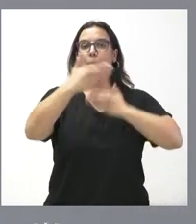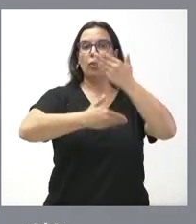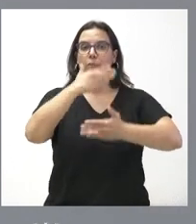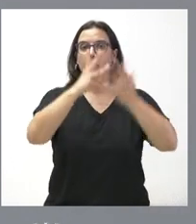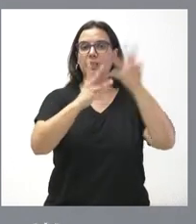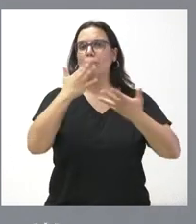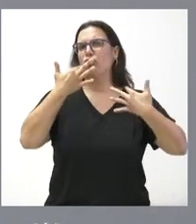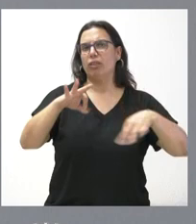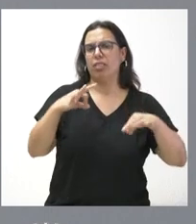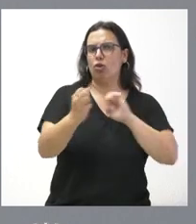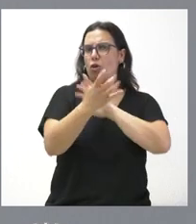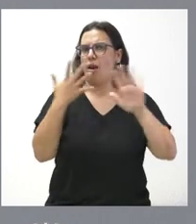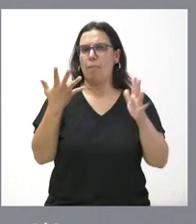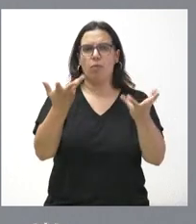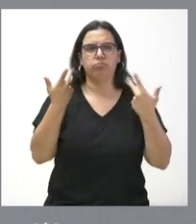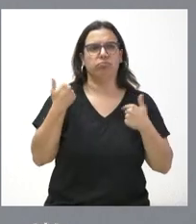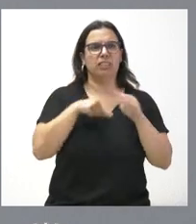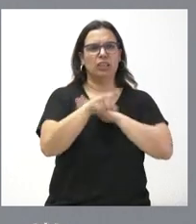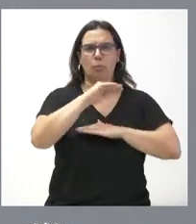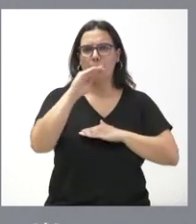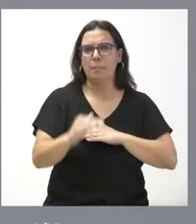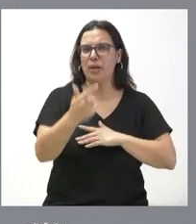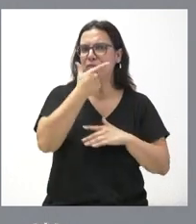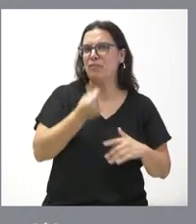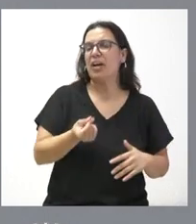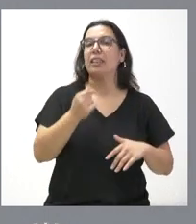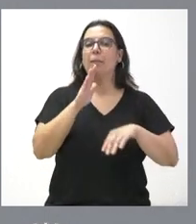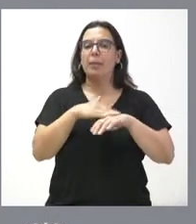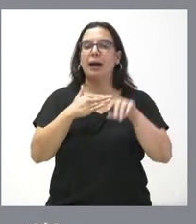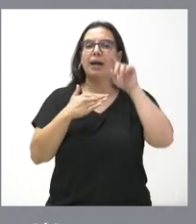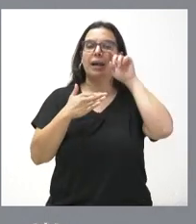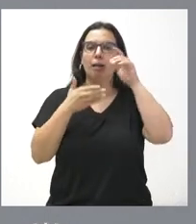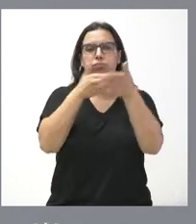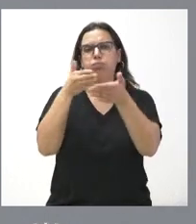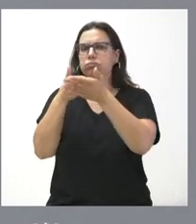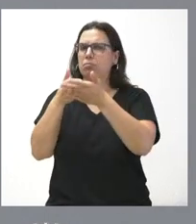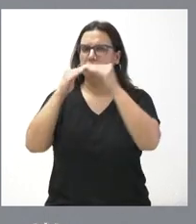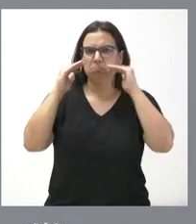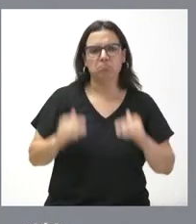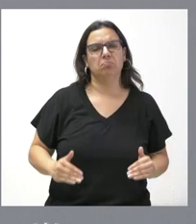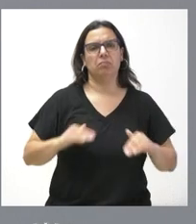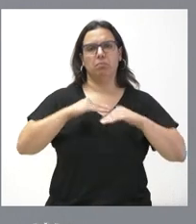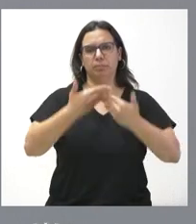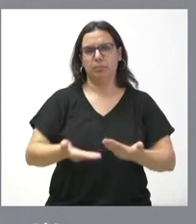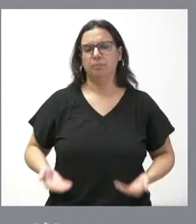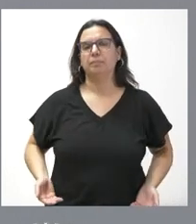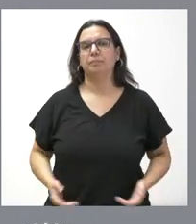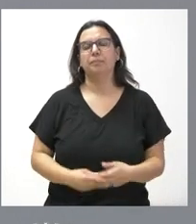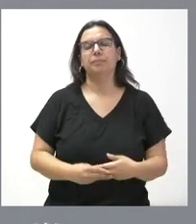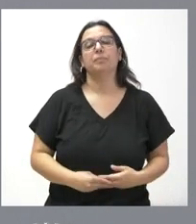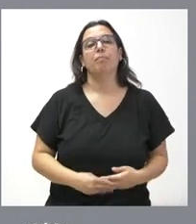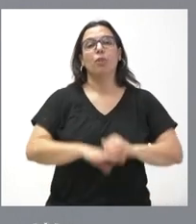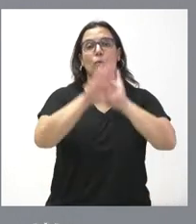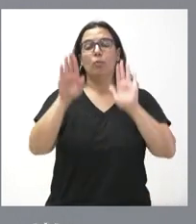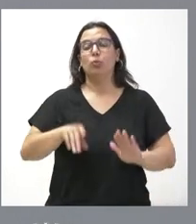sencillos, más ágiles, con menos burocracia y contribuye a la supresión de obstáculos administrativos. Finalmente, se